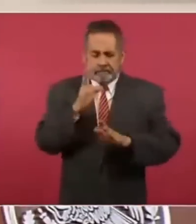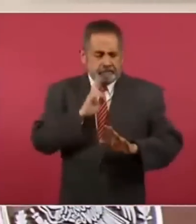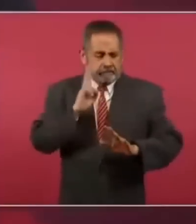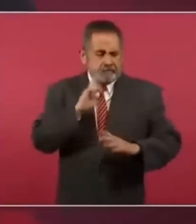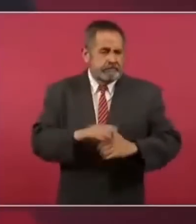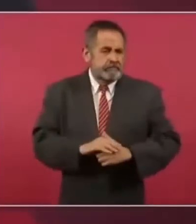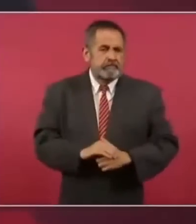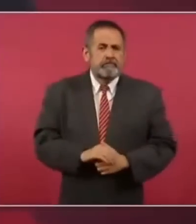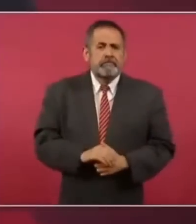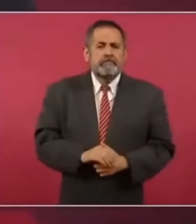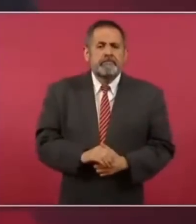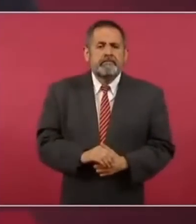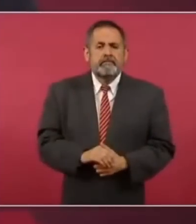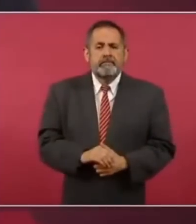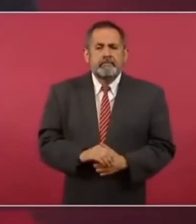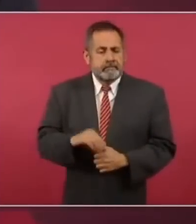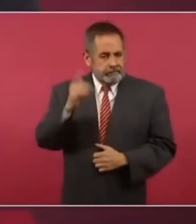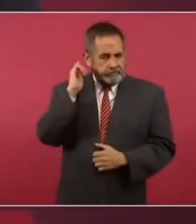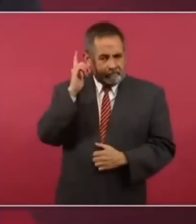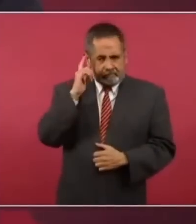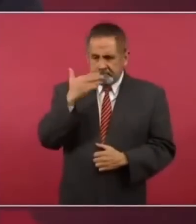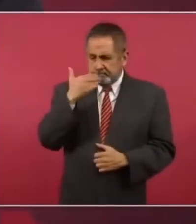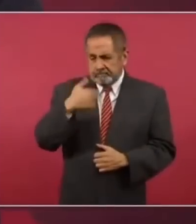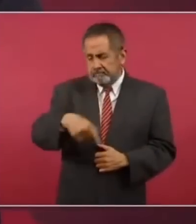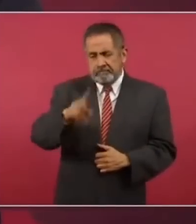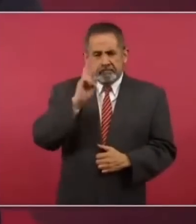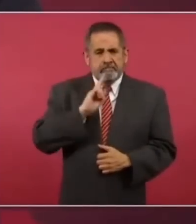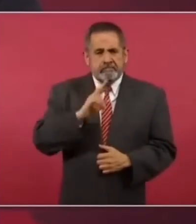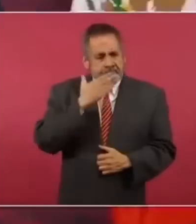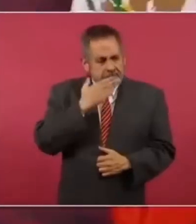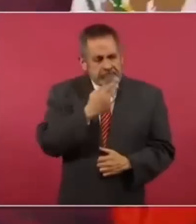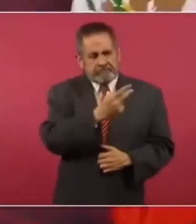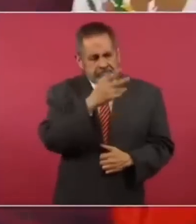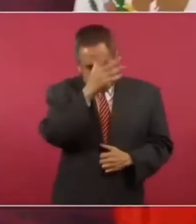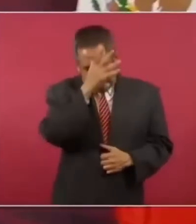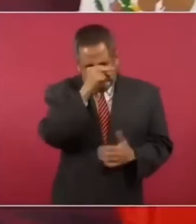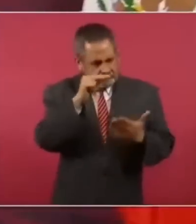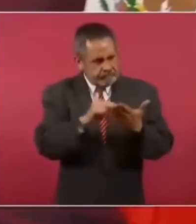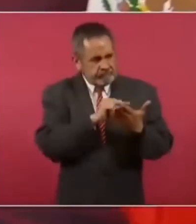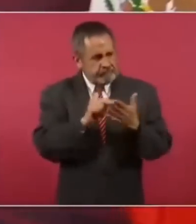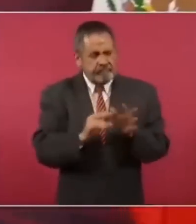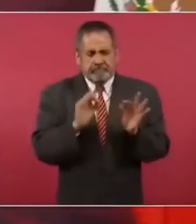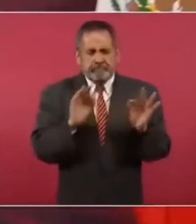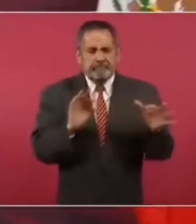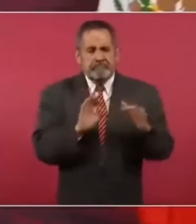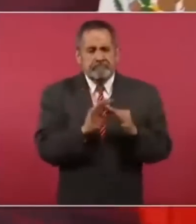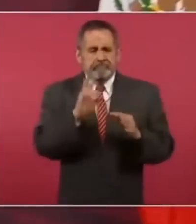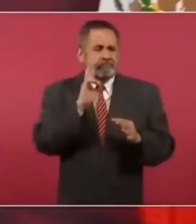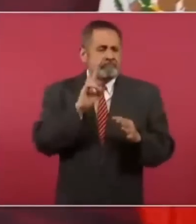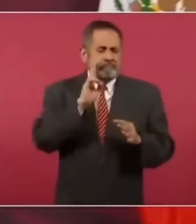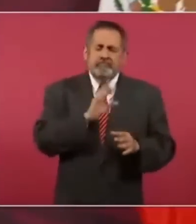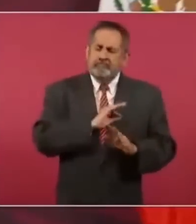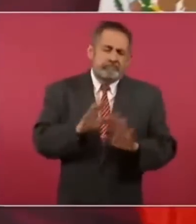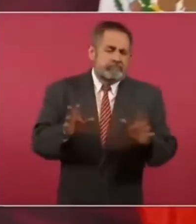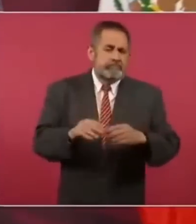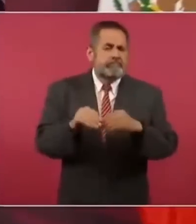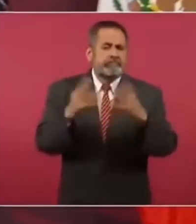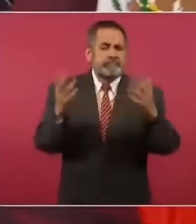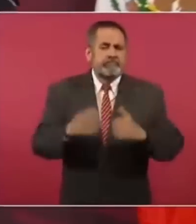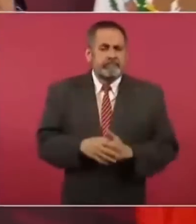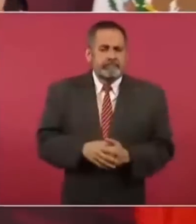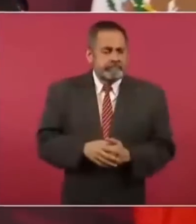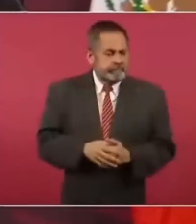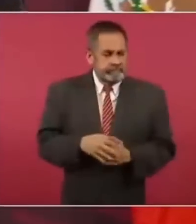este sea en buenos este términos es muy claro es decir